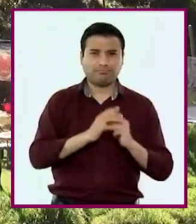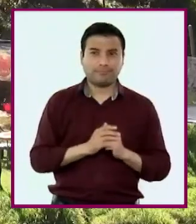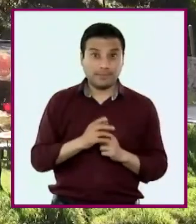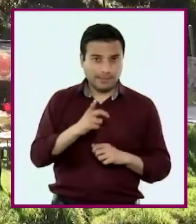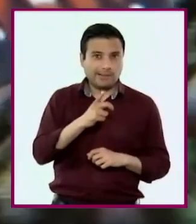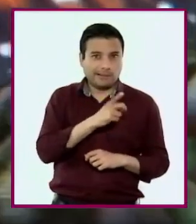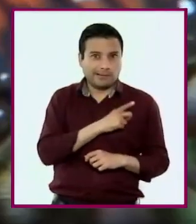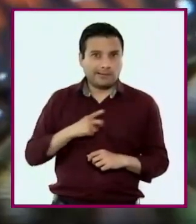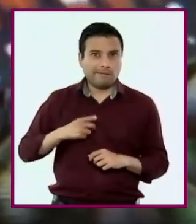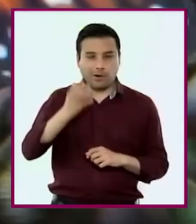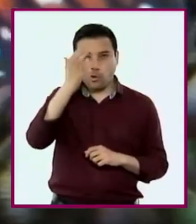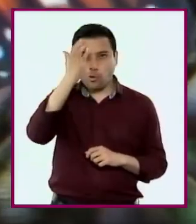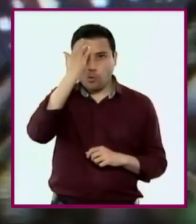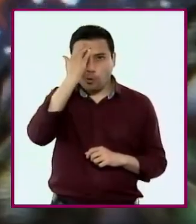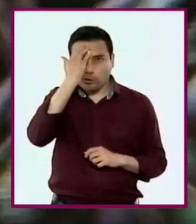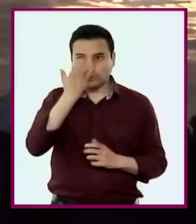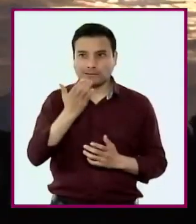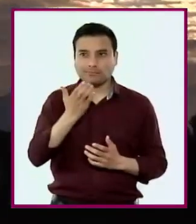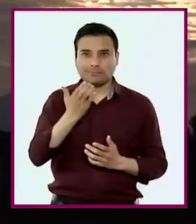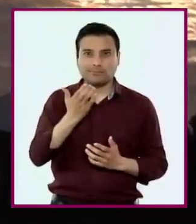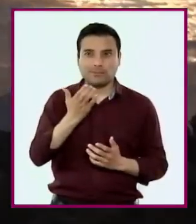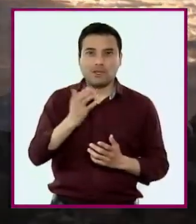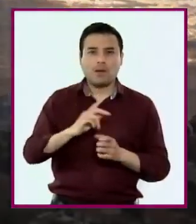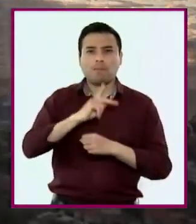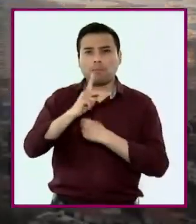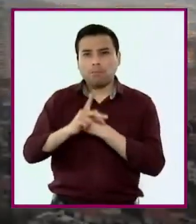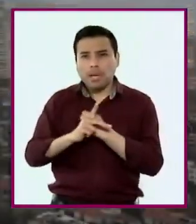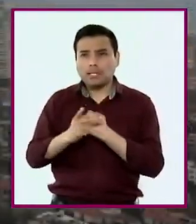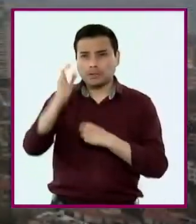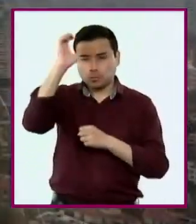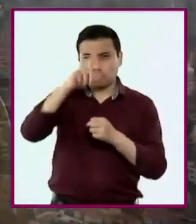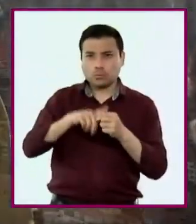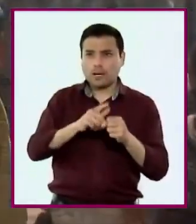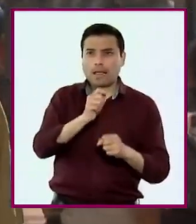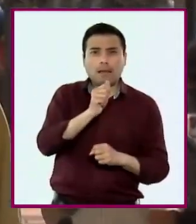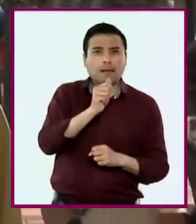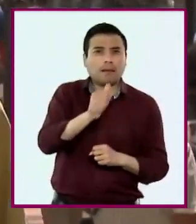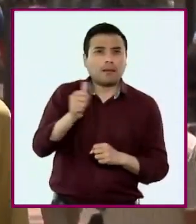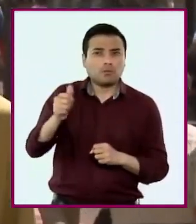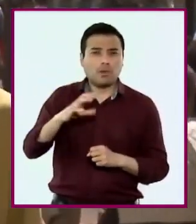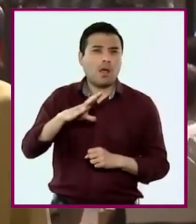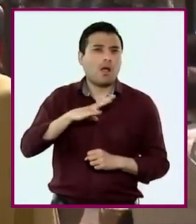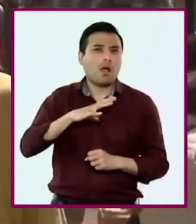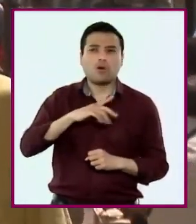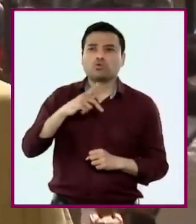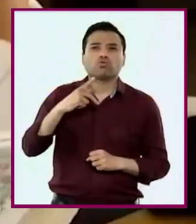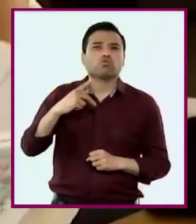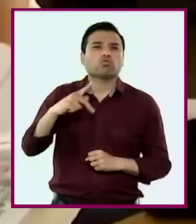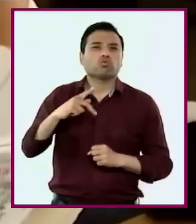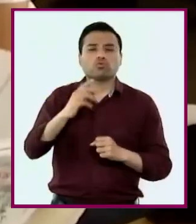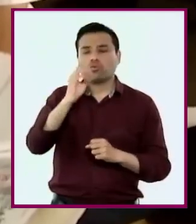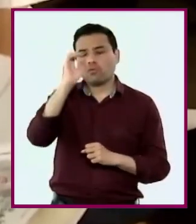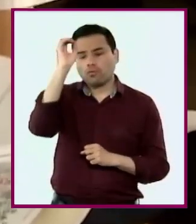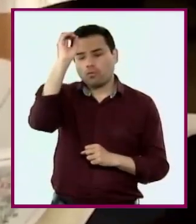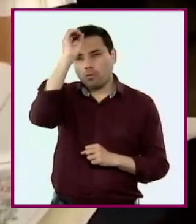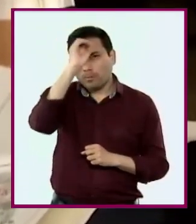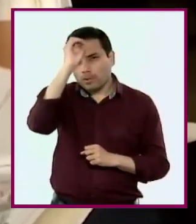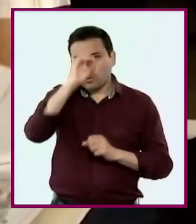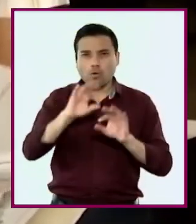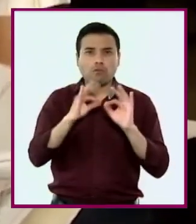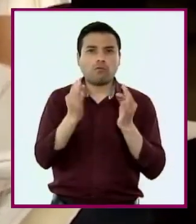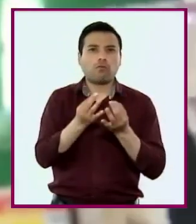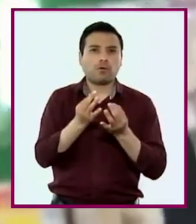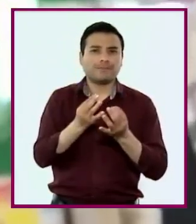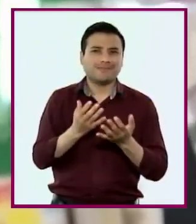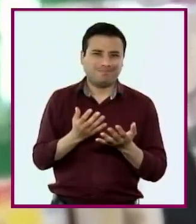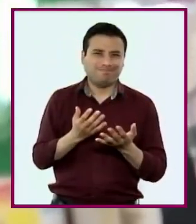Identificarán que cada cultura ha creado formas propias de representar el mundo, la vida y de relacionarse entre sí, con las otras